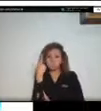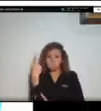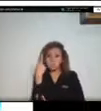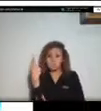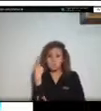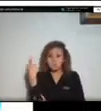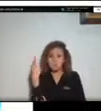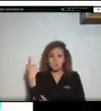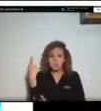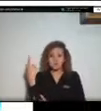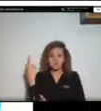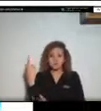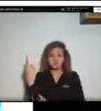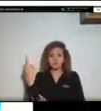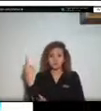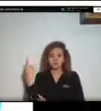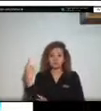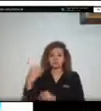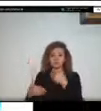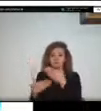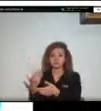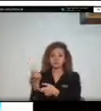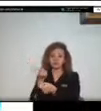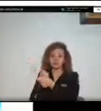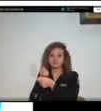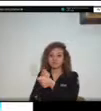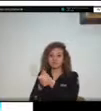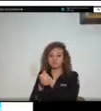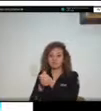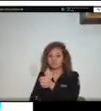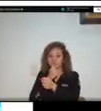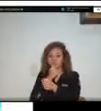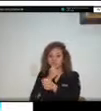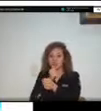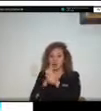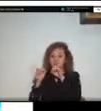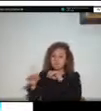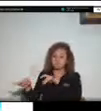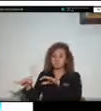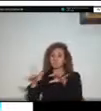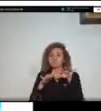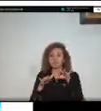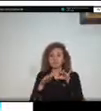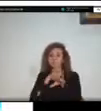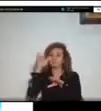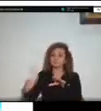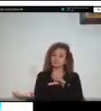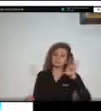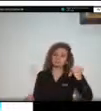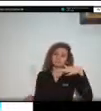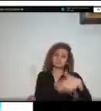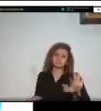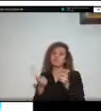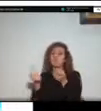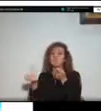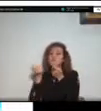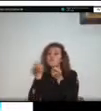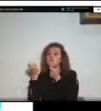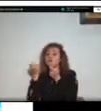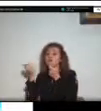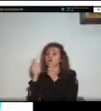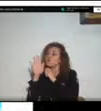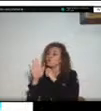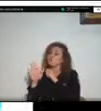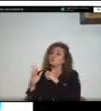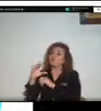proximal de los depósitos tenemos una diferencia en las terrazas que nos permiten tener algo de control sobre el cauce activo pero